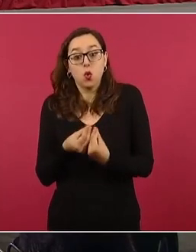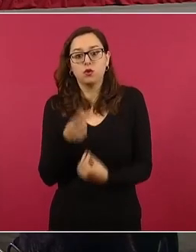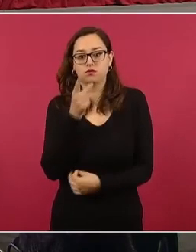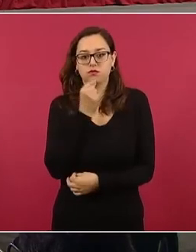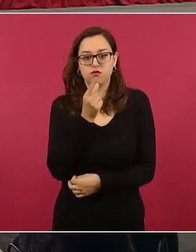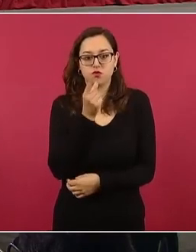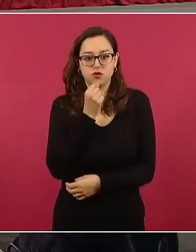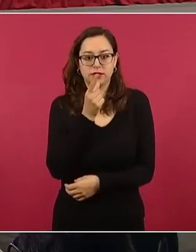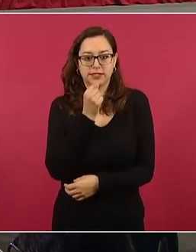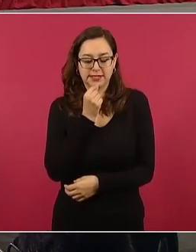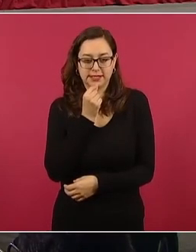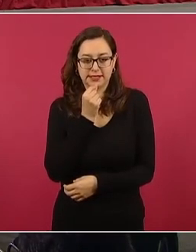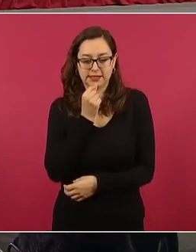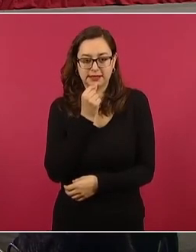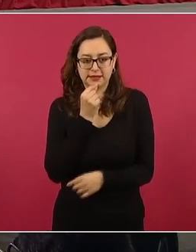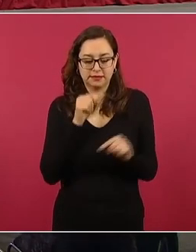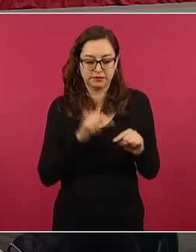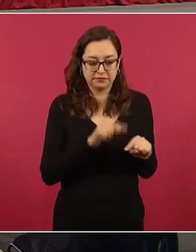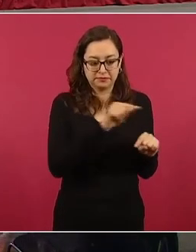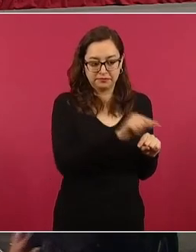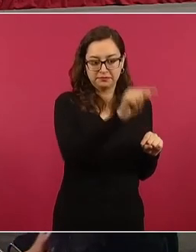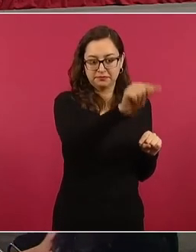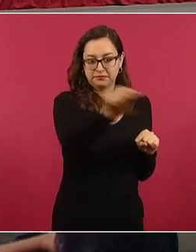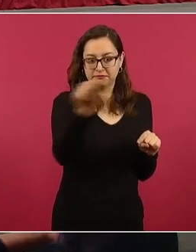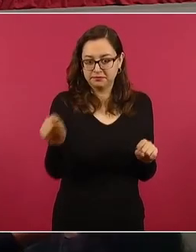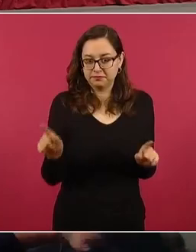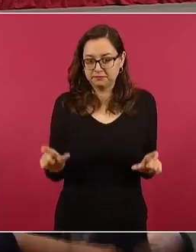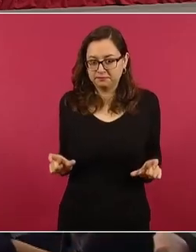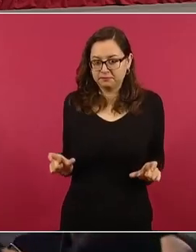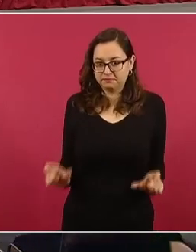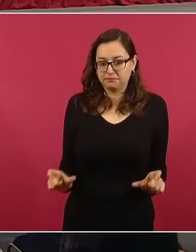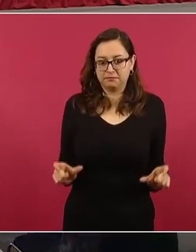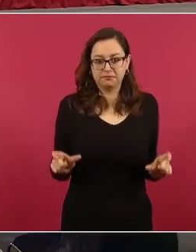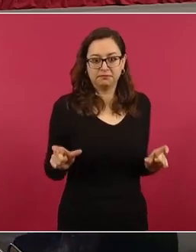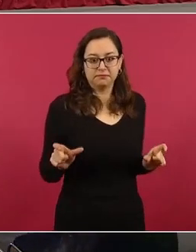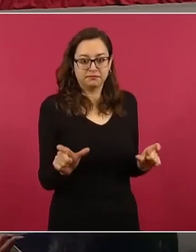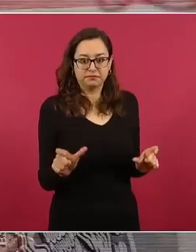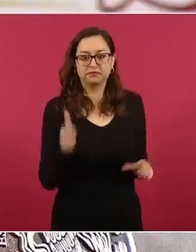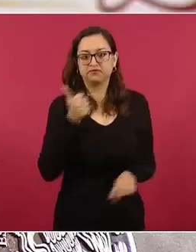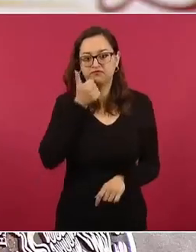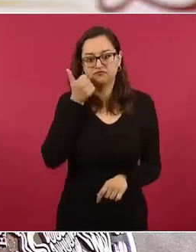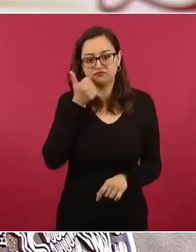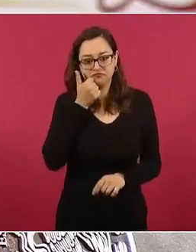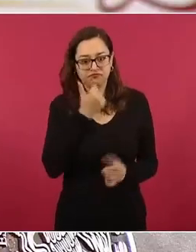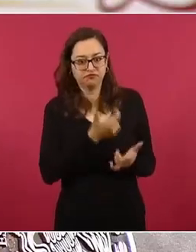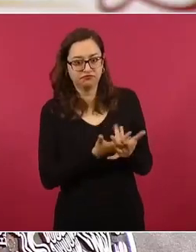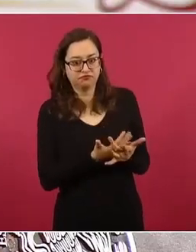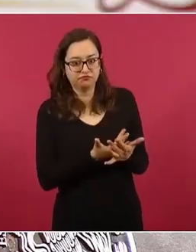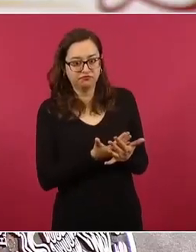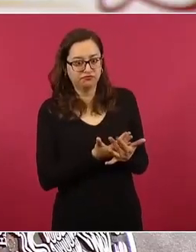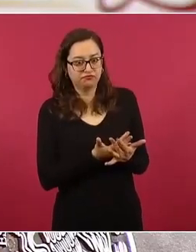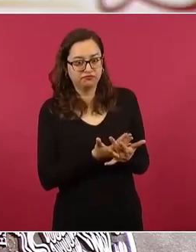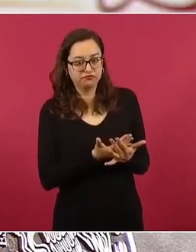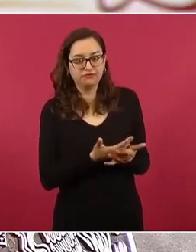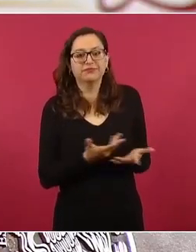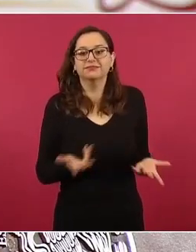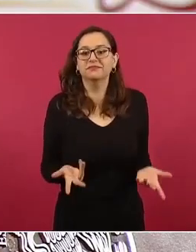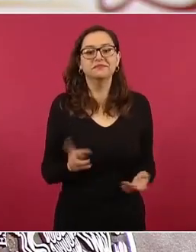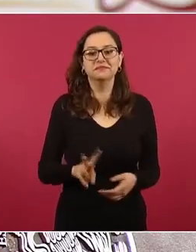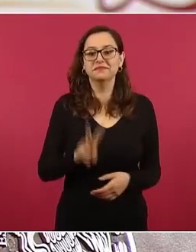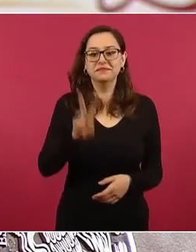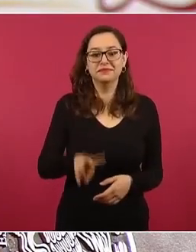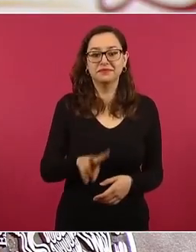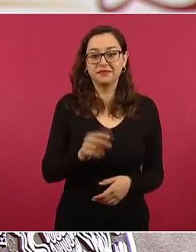Justicia y en nuestros lugares, con lo que se demuestra con toda certeza de que en ningún momento los estudiantes